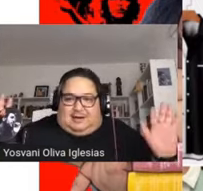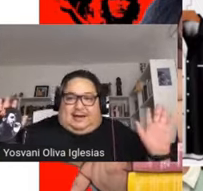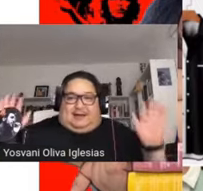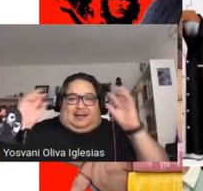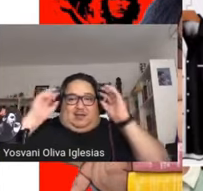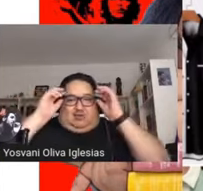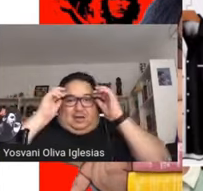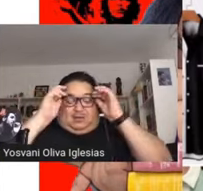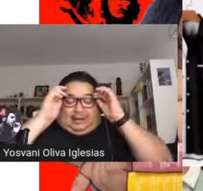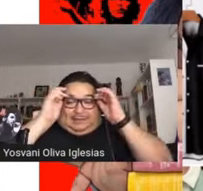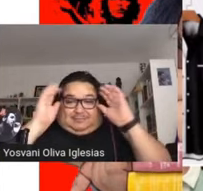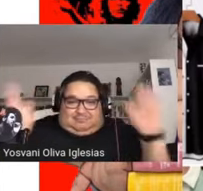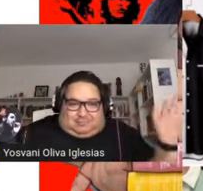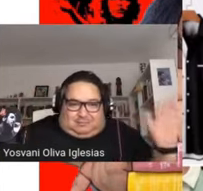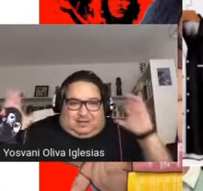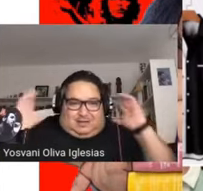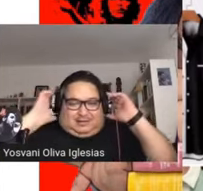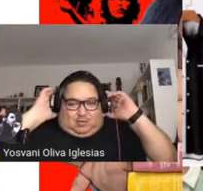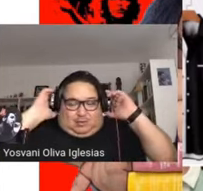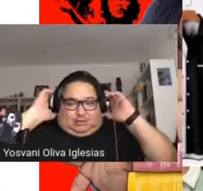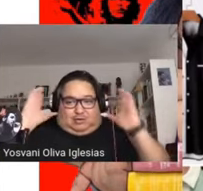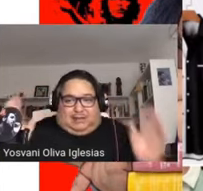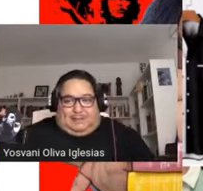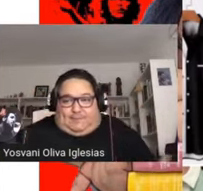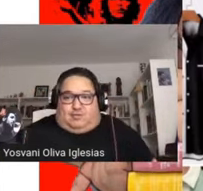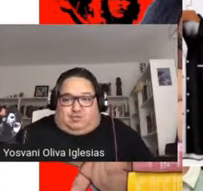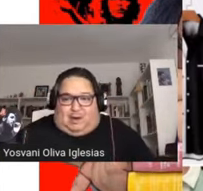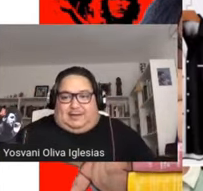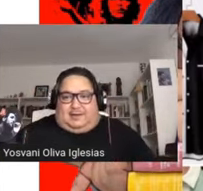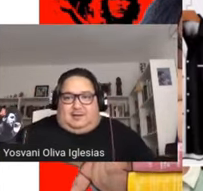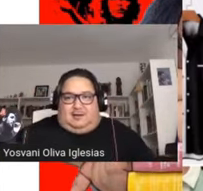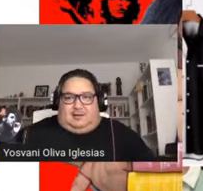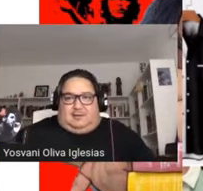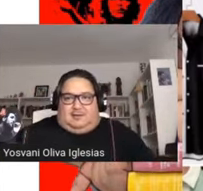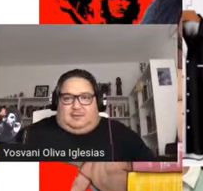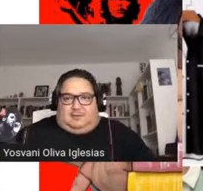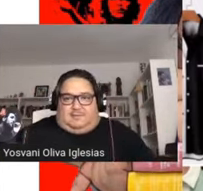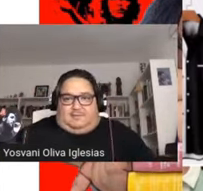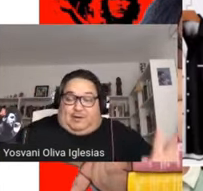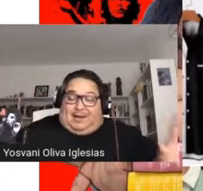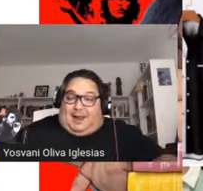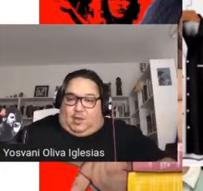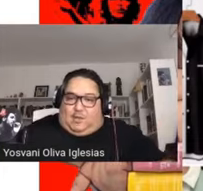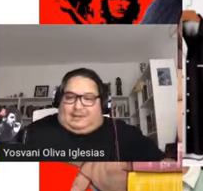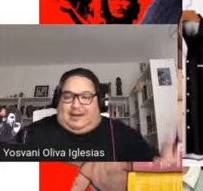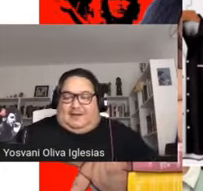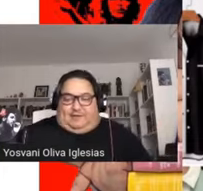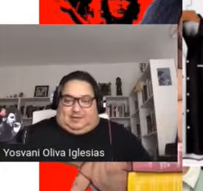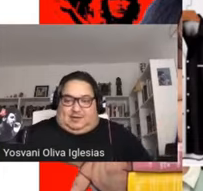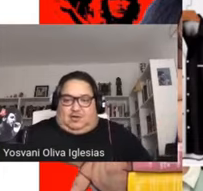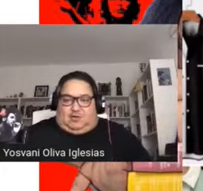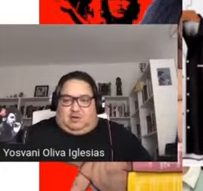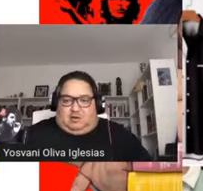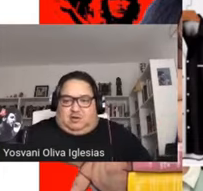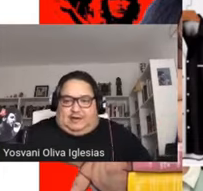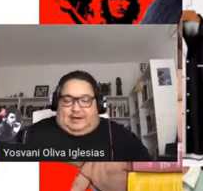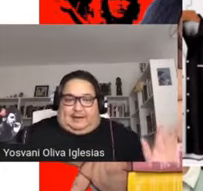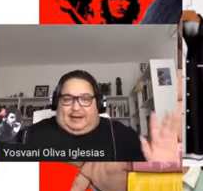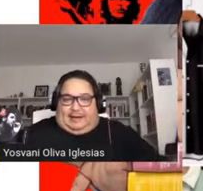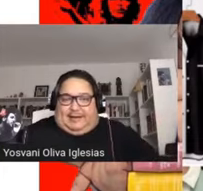acá en Estados Unidos. que sin duda son temas puntuales. Pero ahí es donde está el énfasis